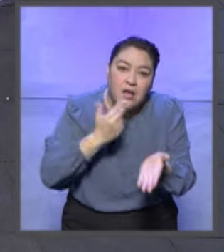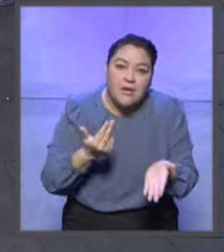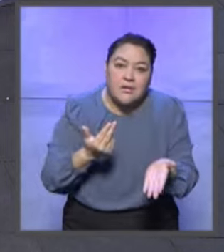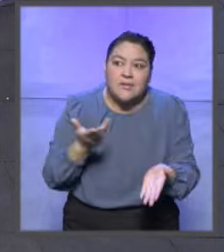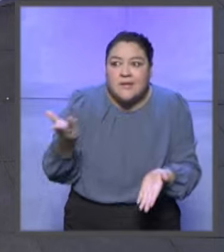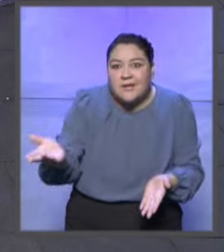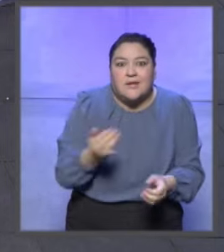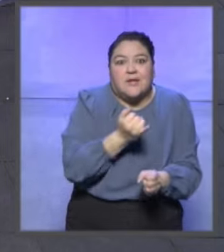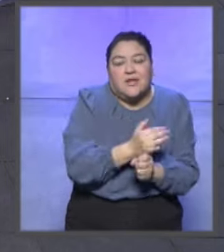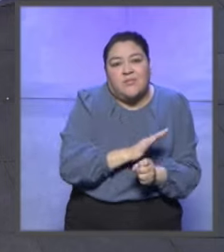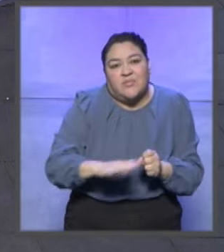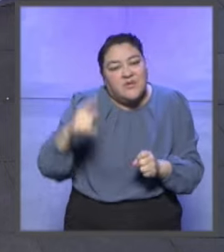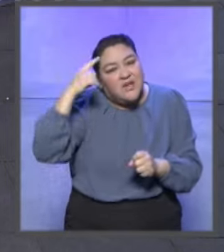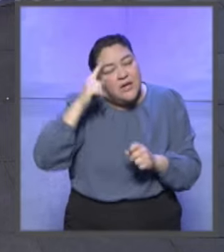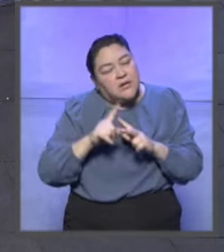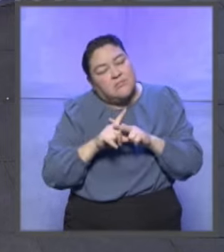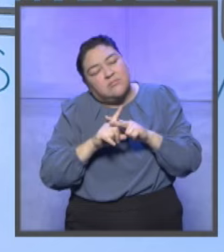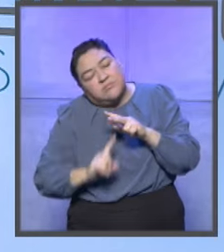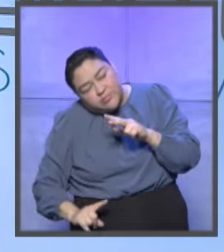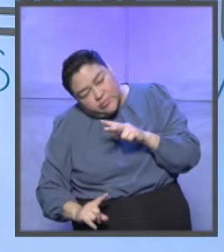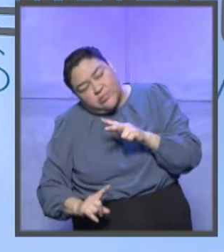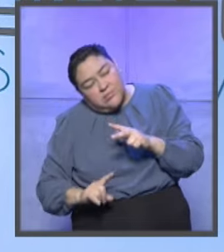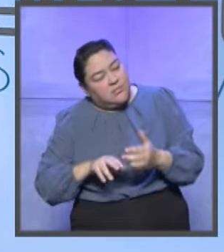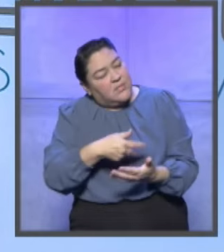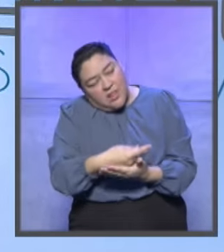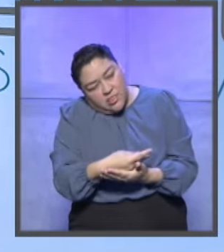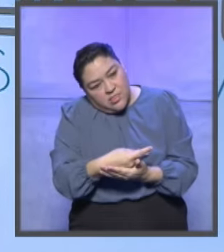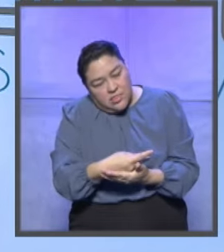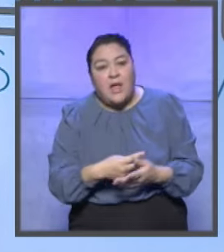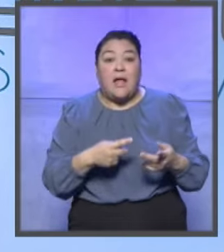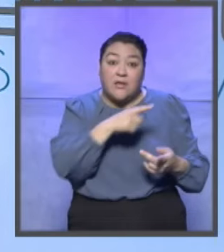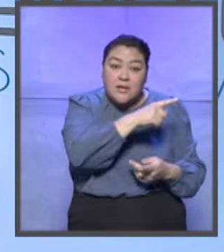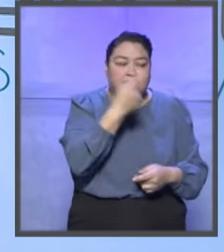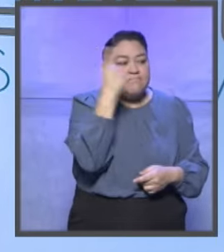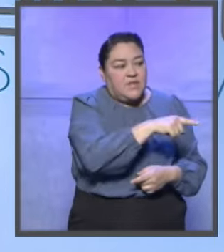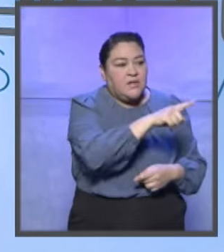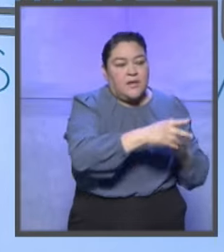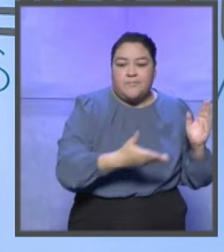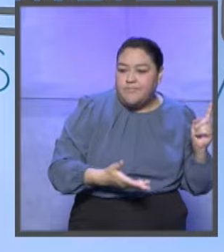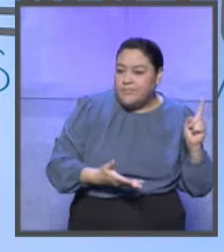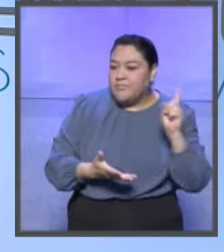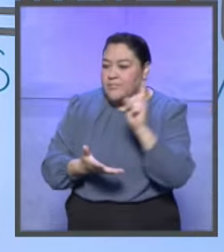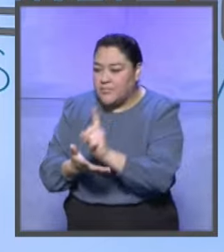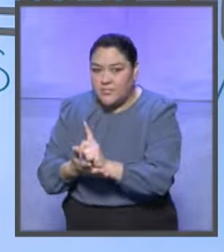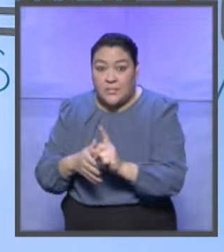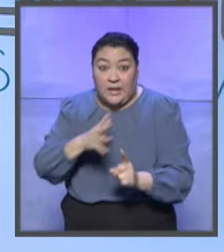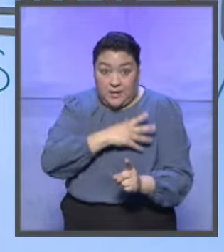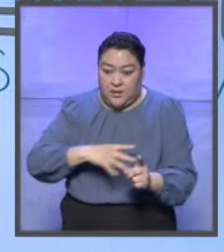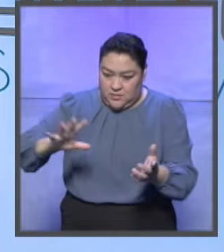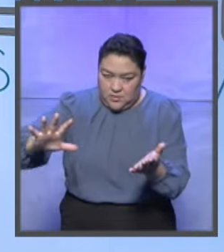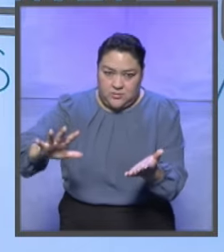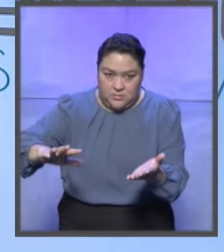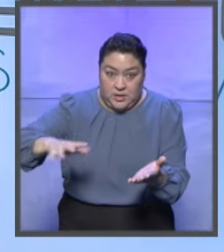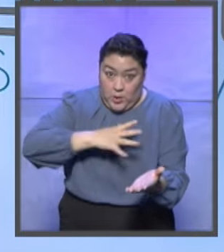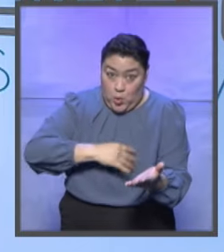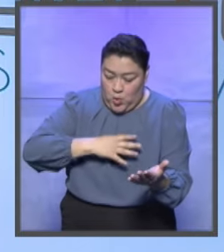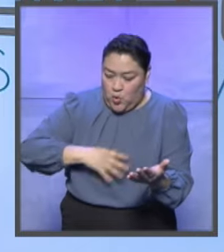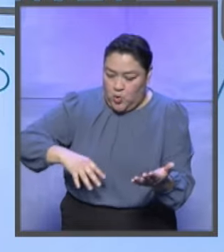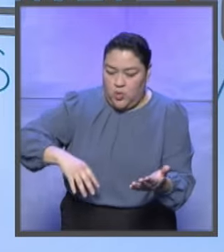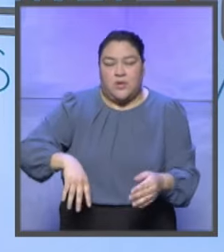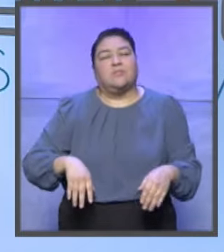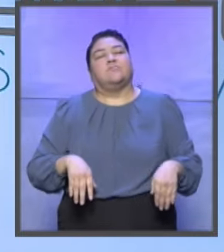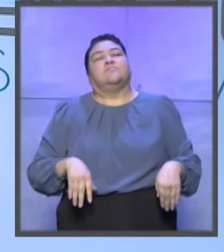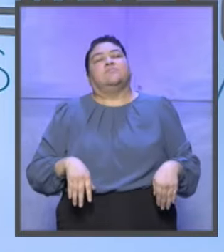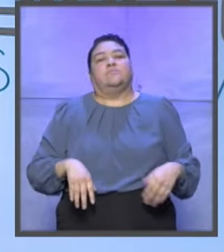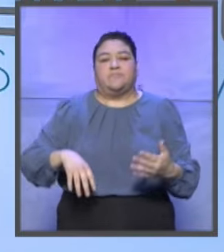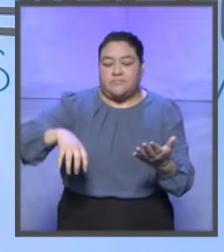persona, pero... Era imposible. Era imposible de recabar. Van al domicilio de esta persona, los hijos toman la mano de la persona que estaba, pues, digamos,